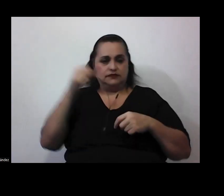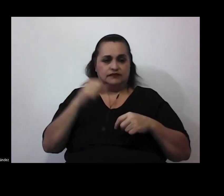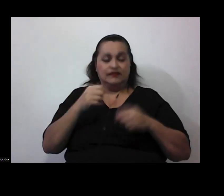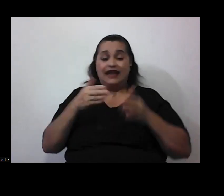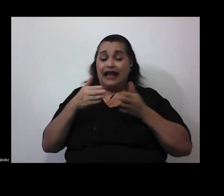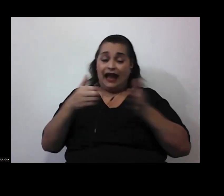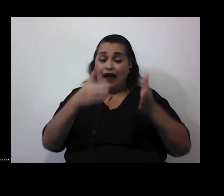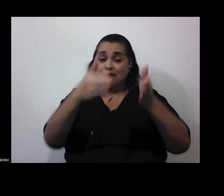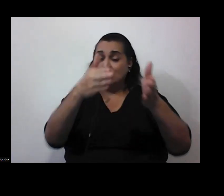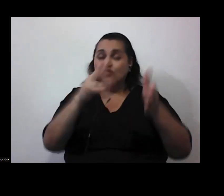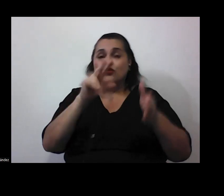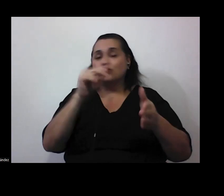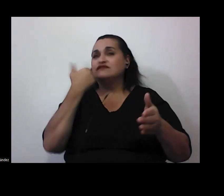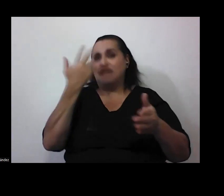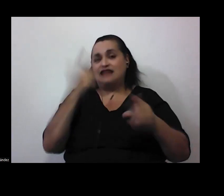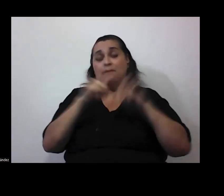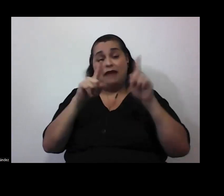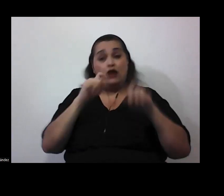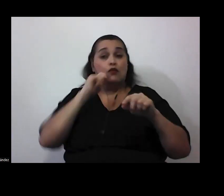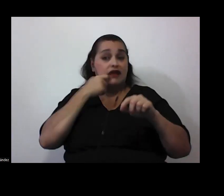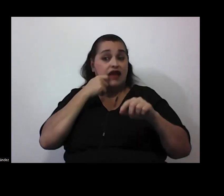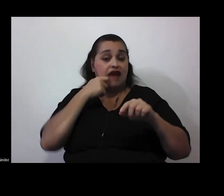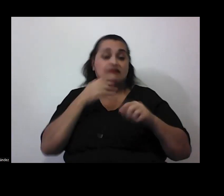es fácil pero creo que las claves pasan por ahí por lo que acabo de comentar